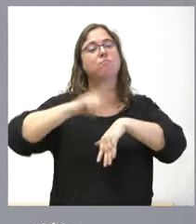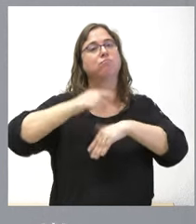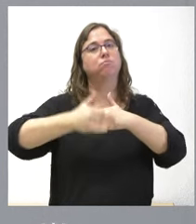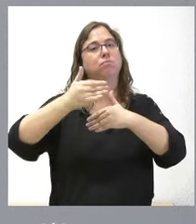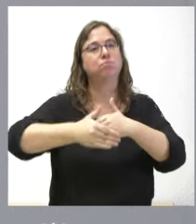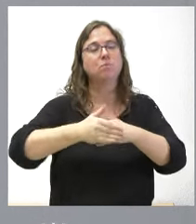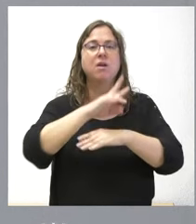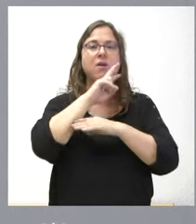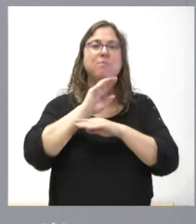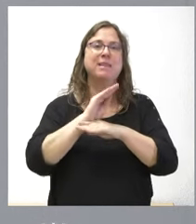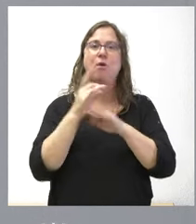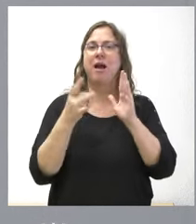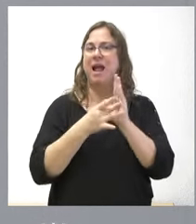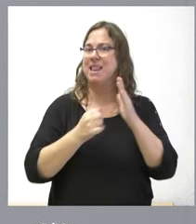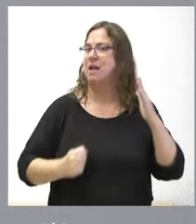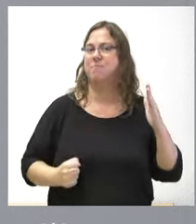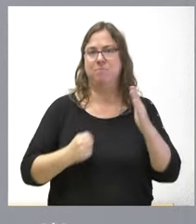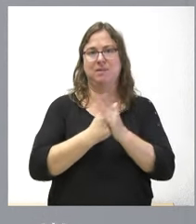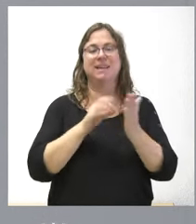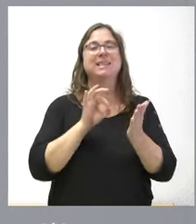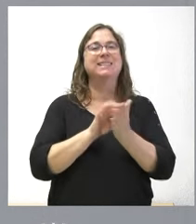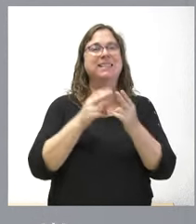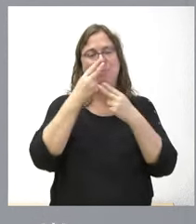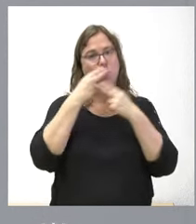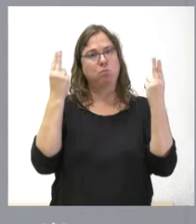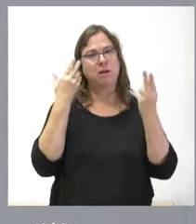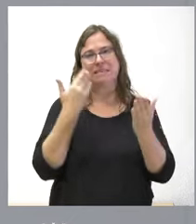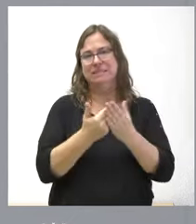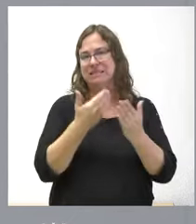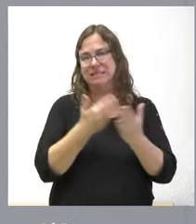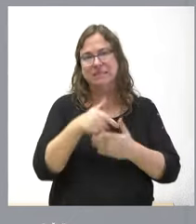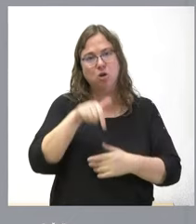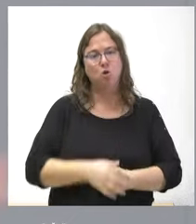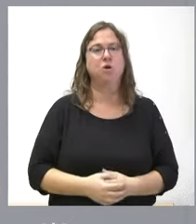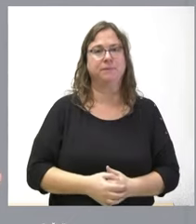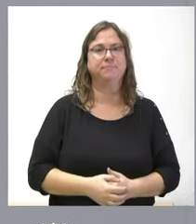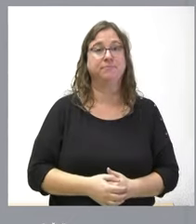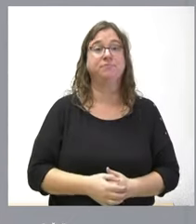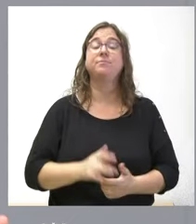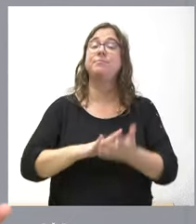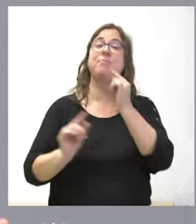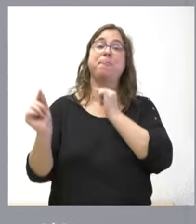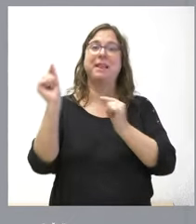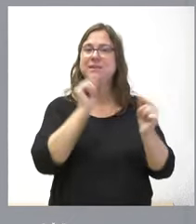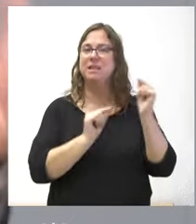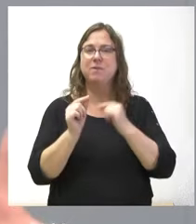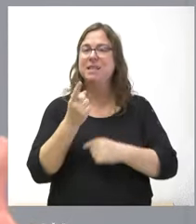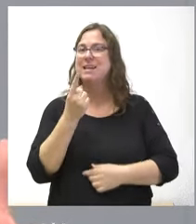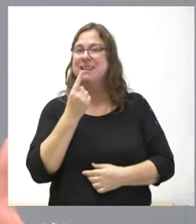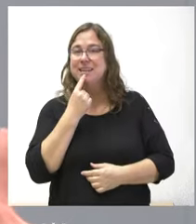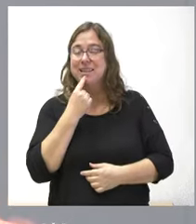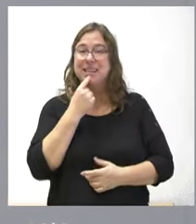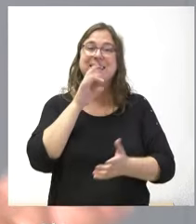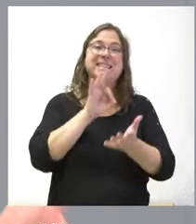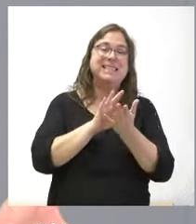el mantenimiento de la máxima calidad en los servicios públicos que queda demostrado en el día de hoy Es que hay un debate que dice que para tener servicios